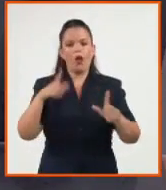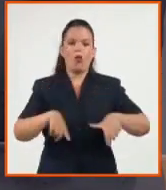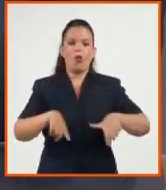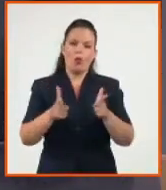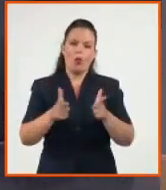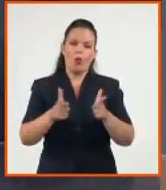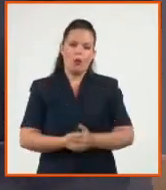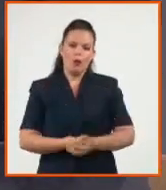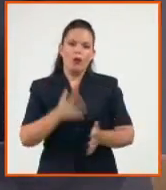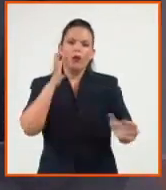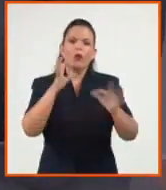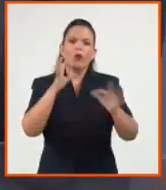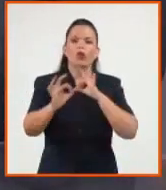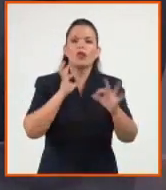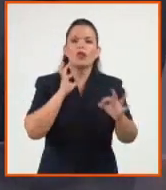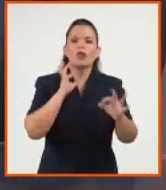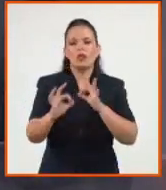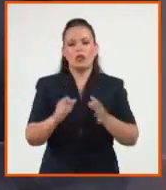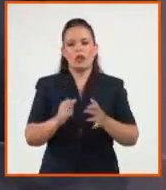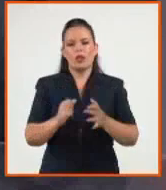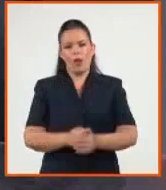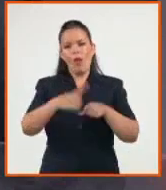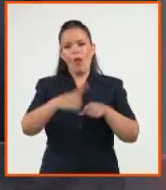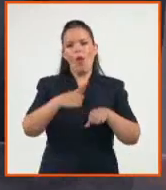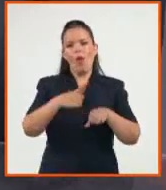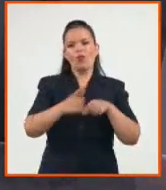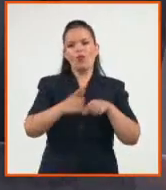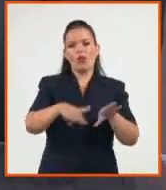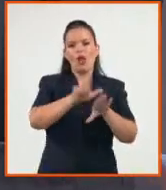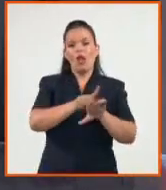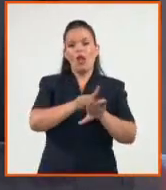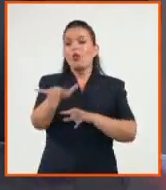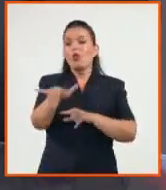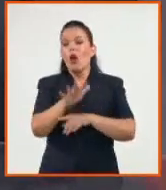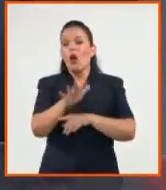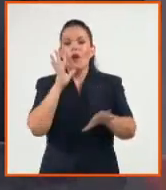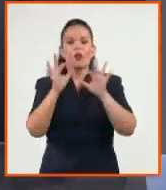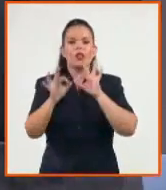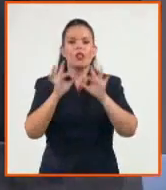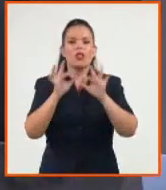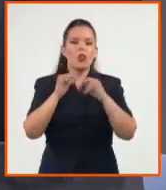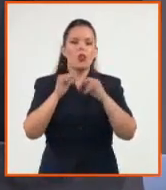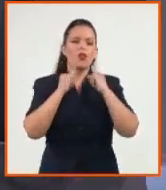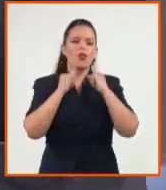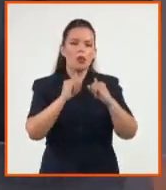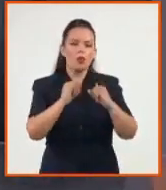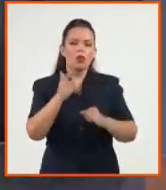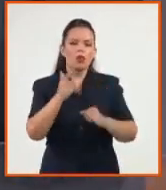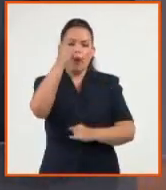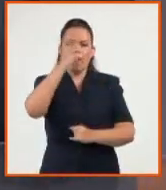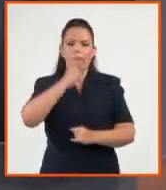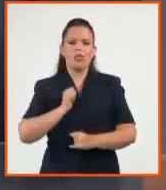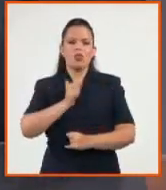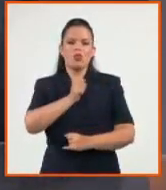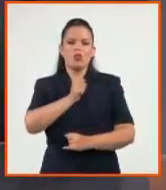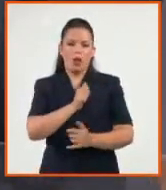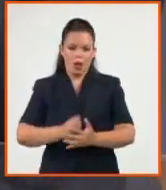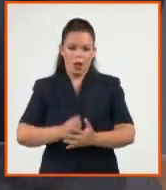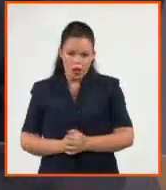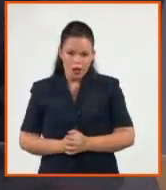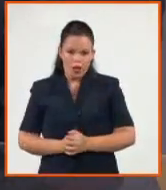cibercrimen, protección de los datos personales, algo también en lo que trabajamos, protección de infraestructuras críticas, entre otros muchos